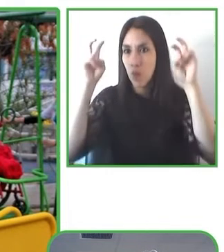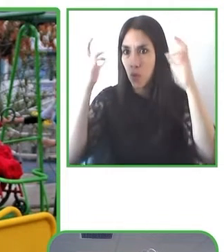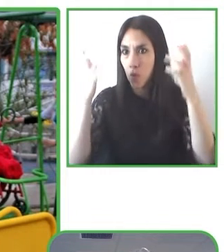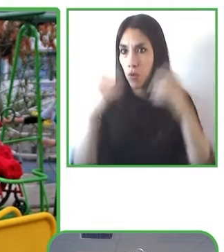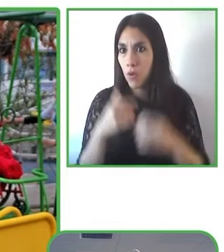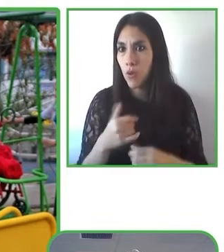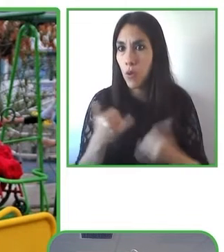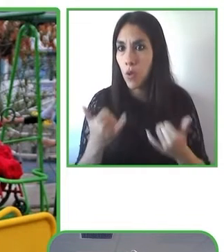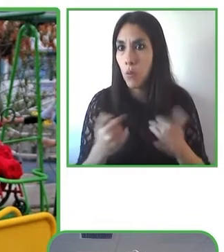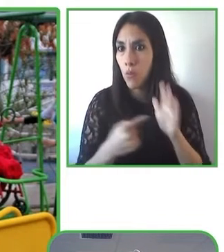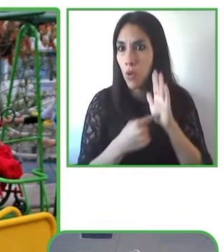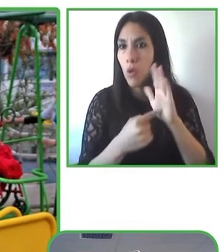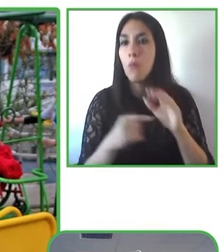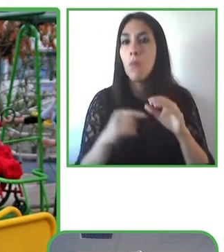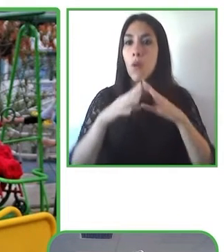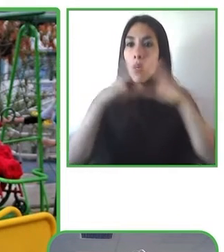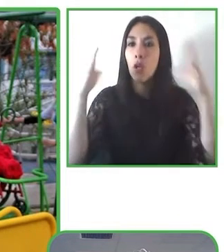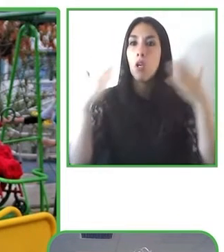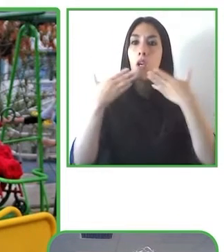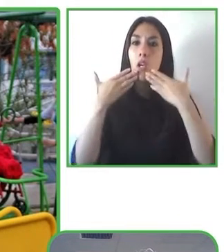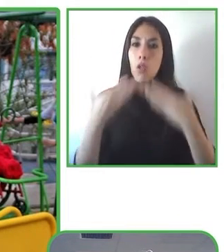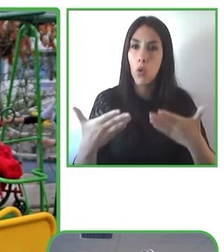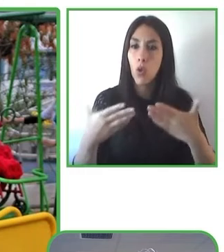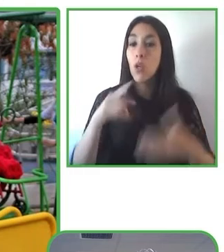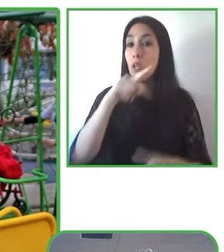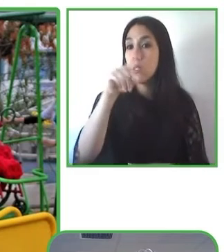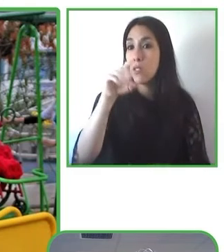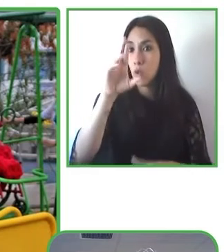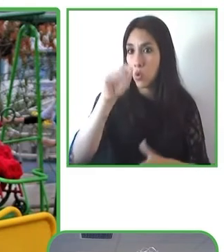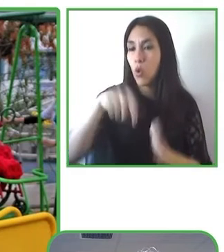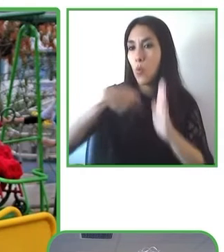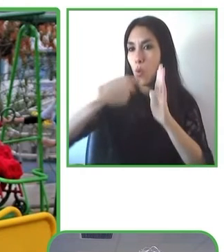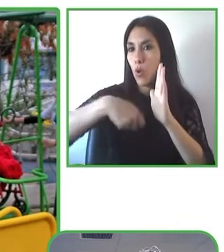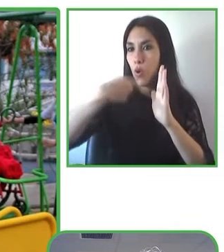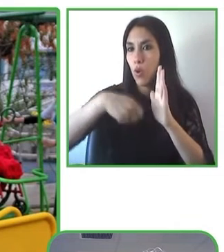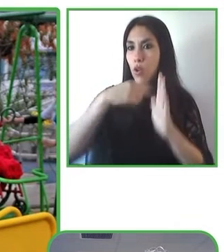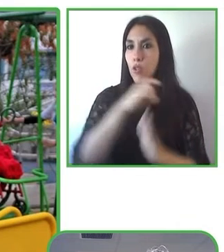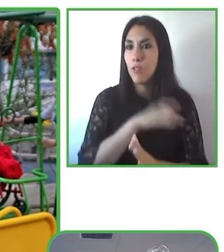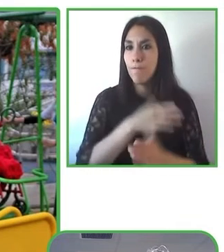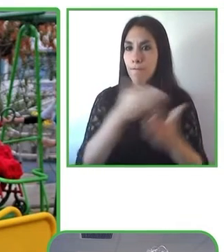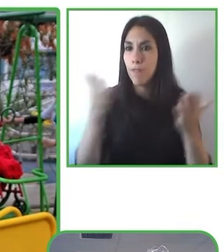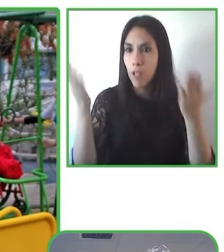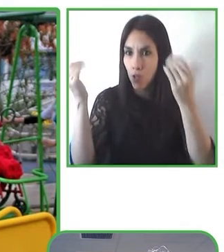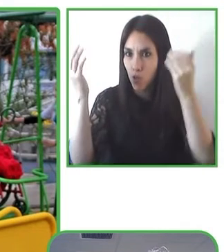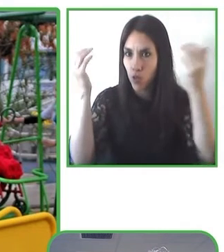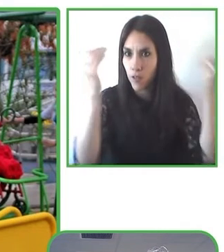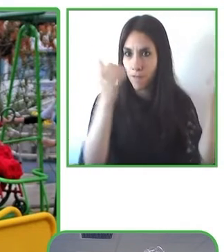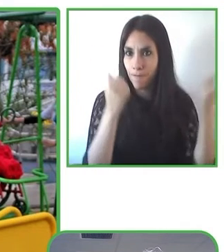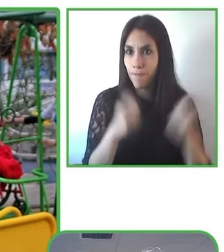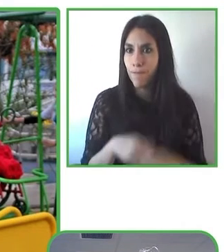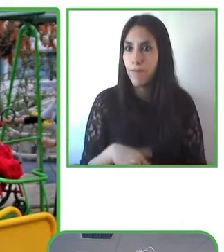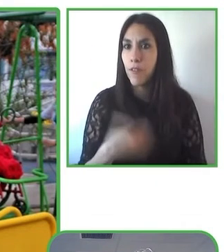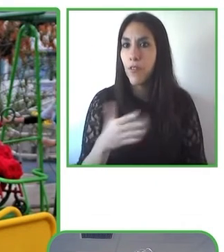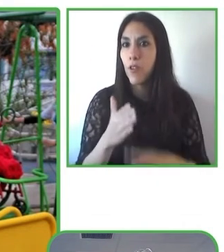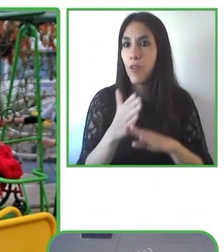entregaron por este proyecto y que tuvimos la oportunidad de presentar en una ocasión anterior. Así que muchas gracias.